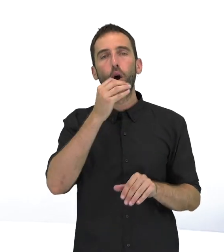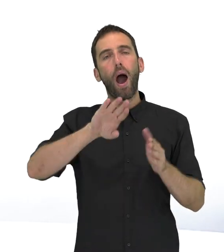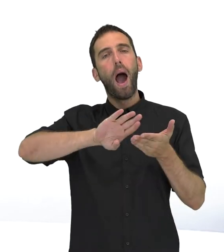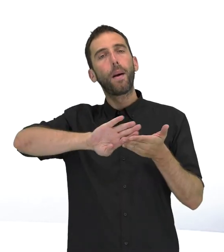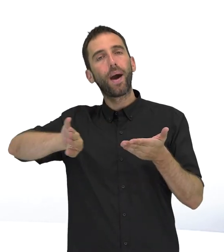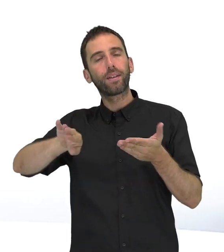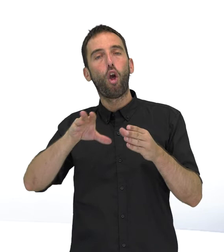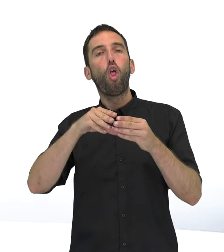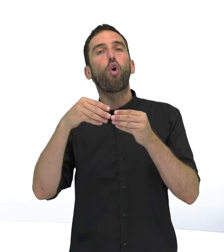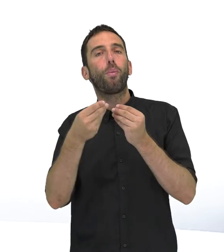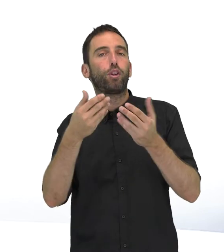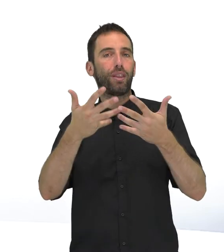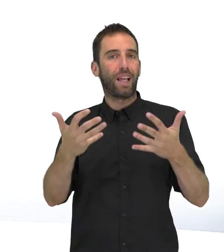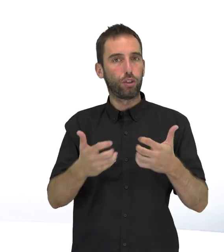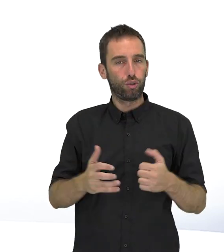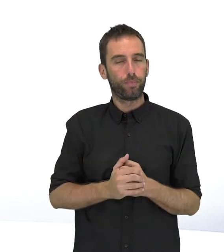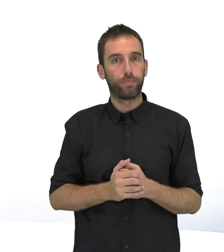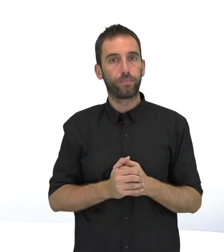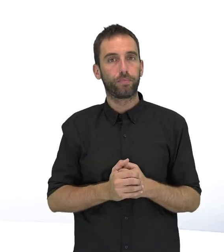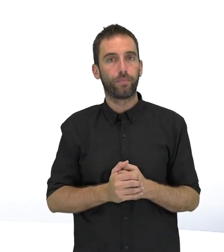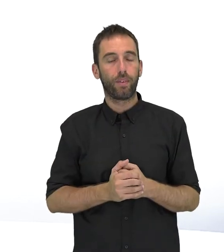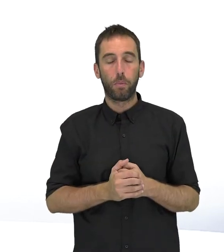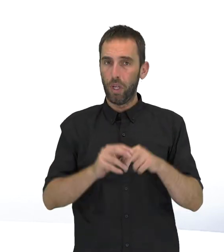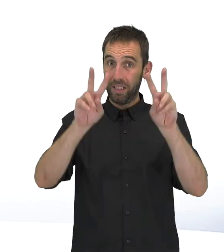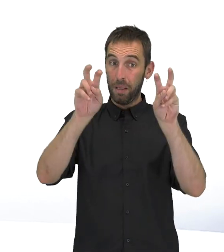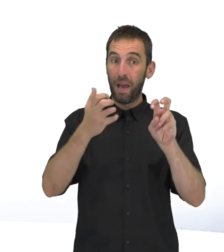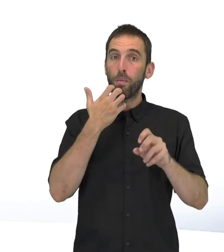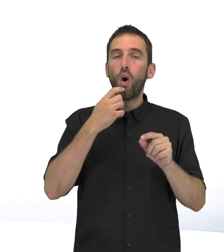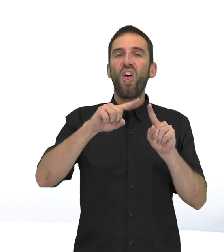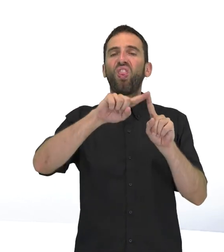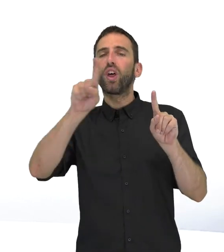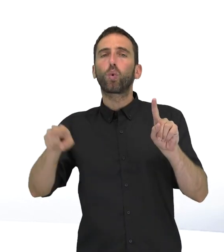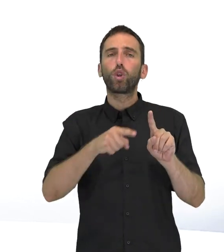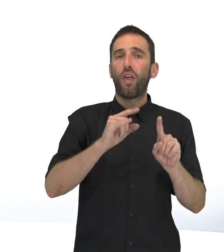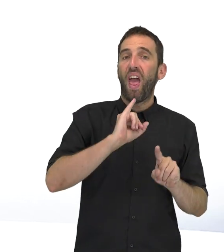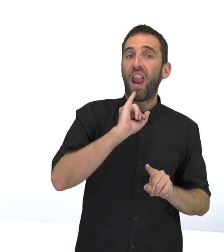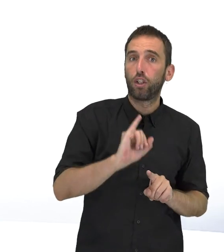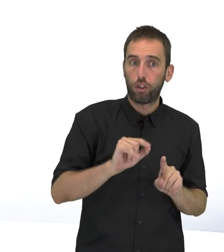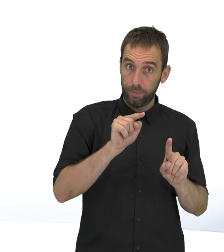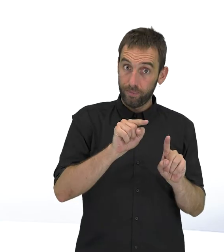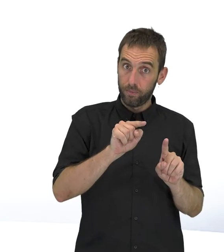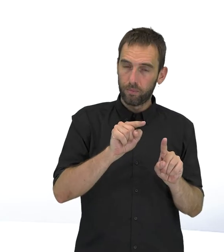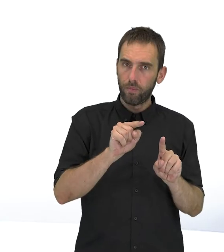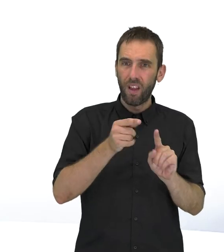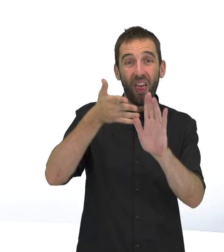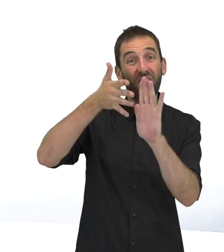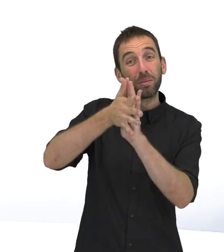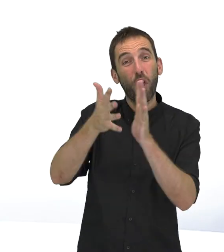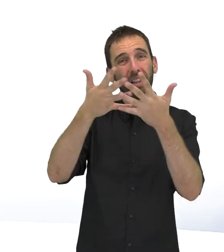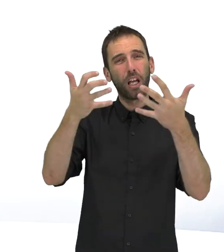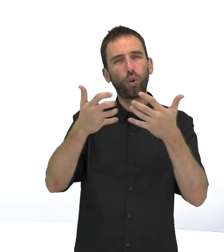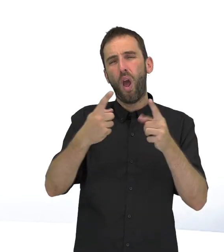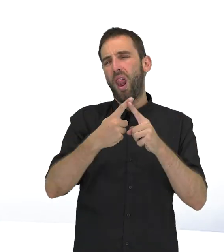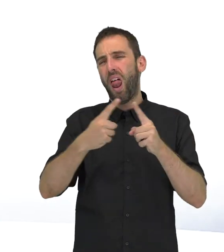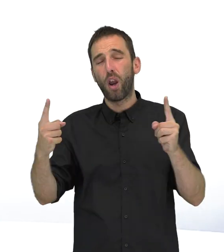texto aparte. Pero volvamos al ejemplo concreto del circuito electrónico. Describirlo en texto es